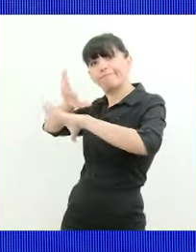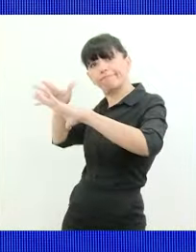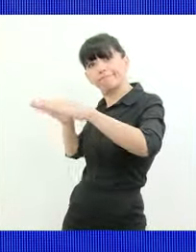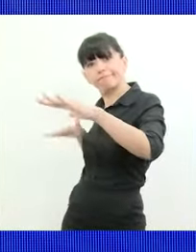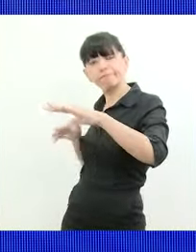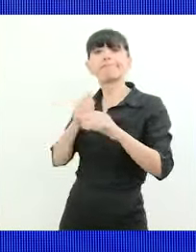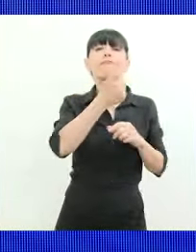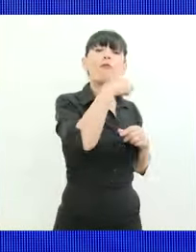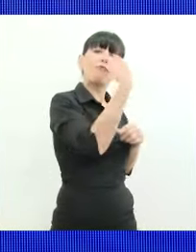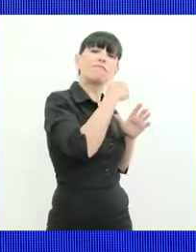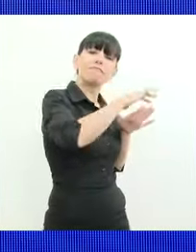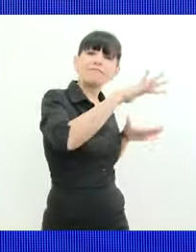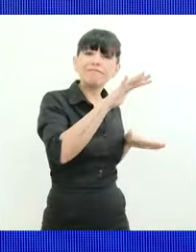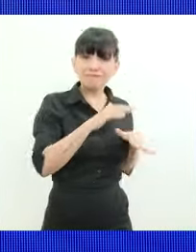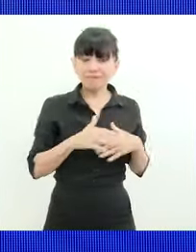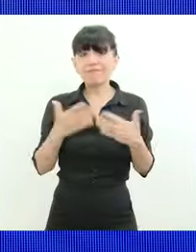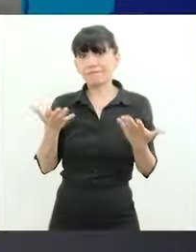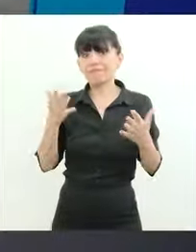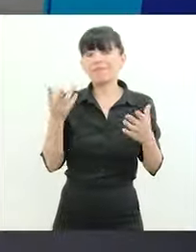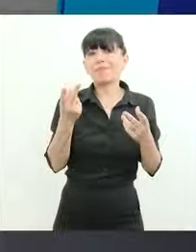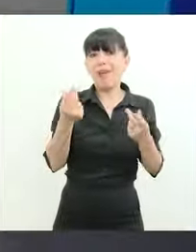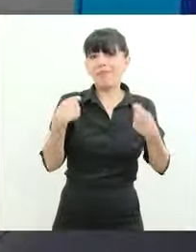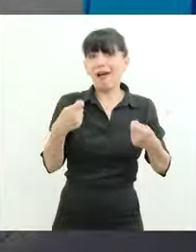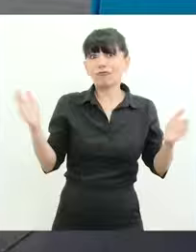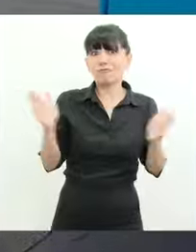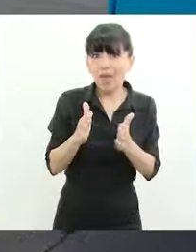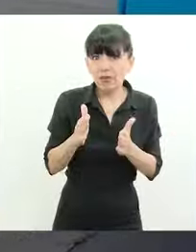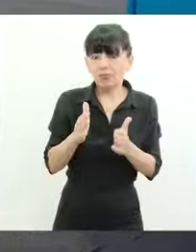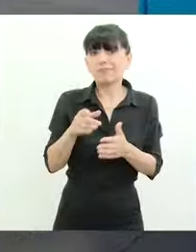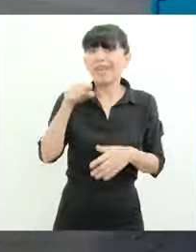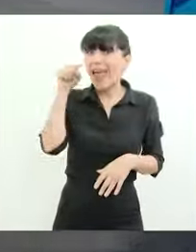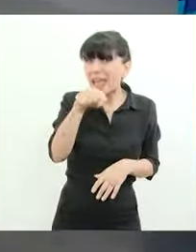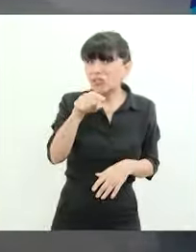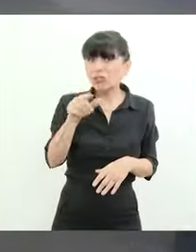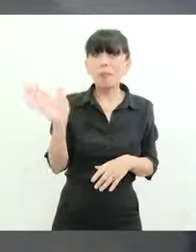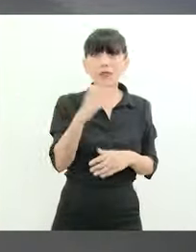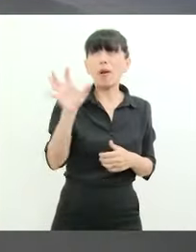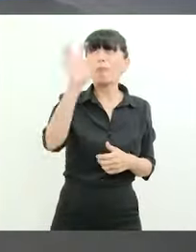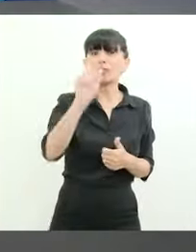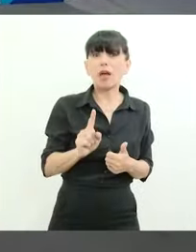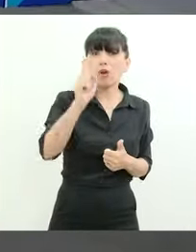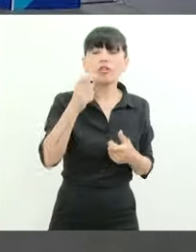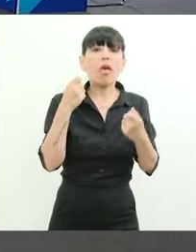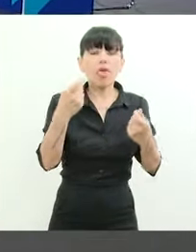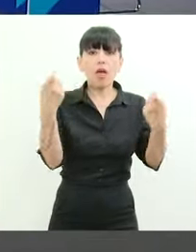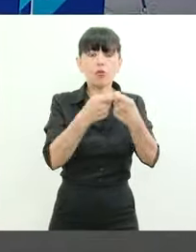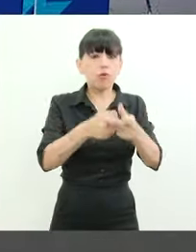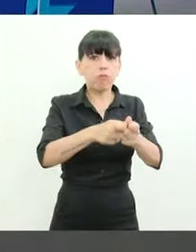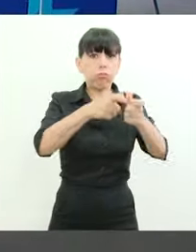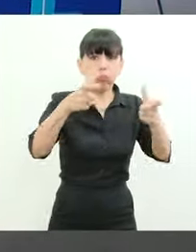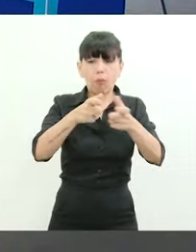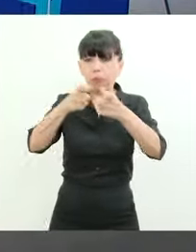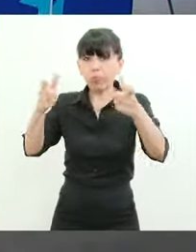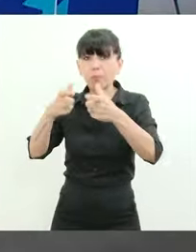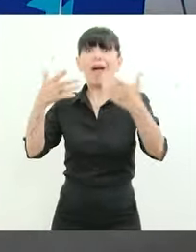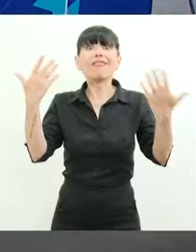costos logísticos. El objetivo central, no sólo para los jujeños, para todo el norte, es seguir industrializando para seguir bajando